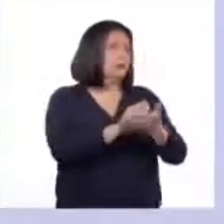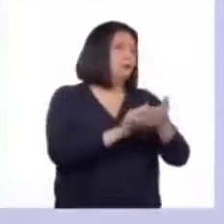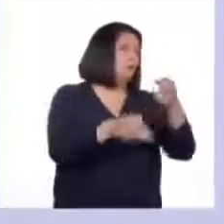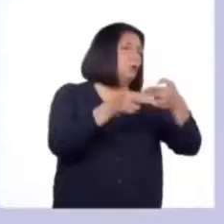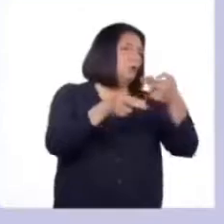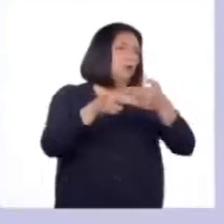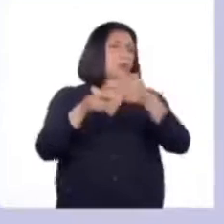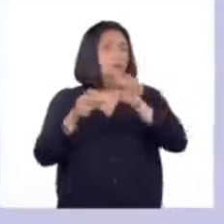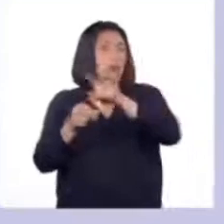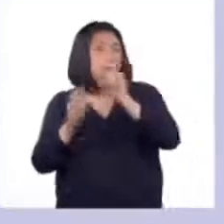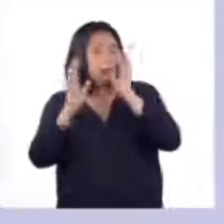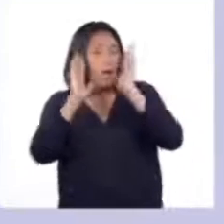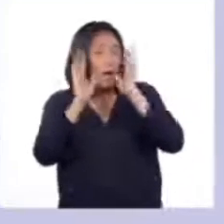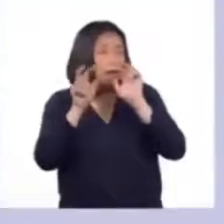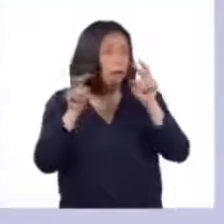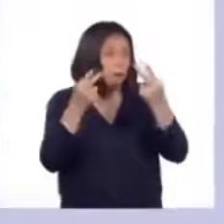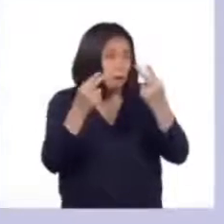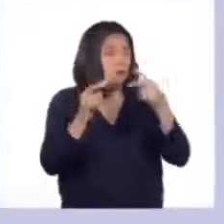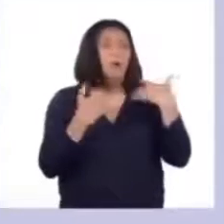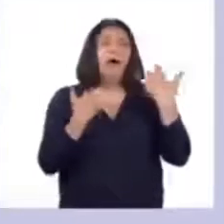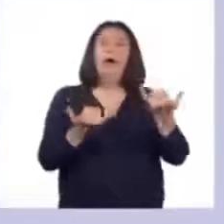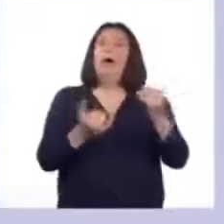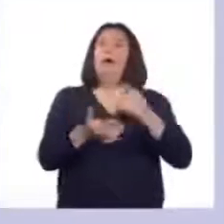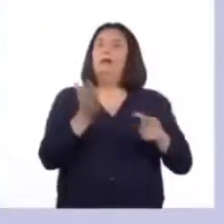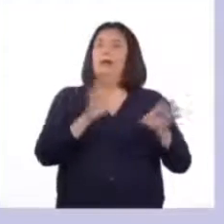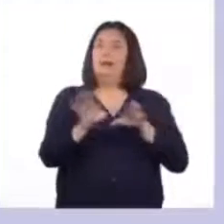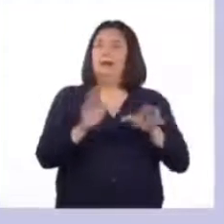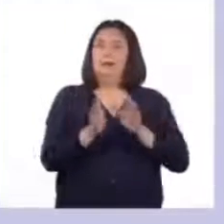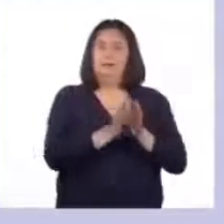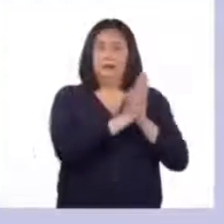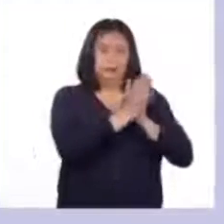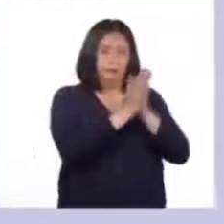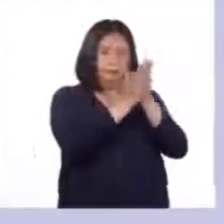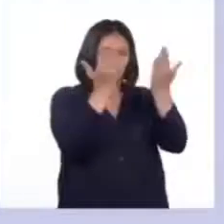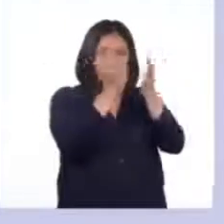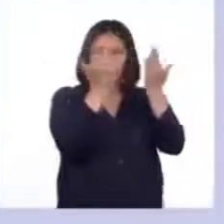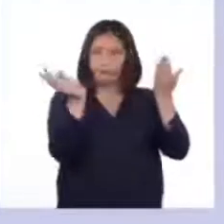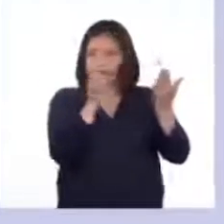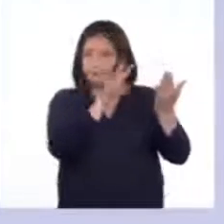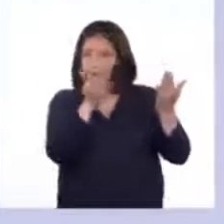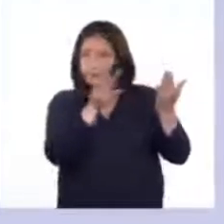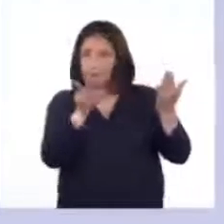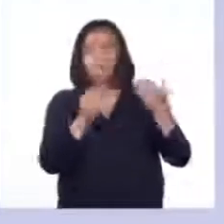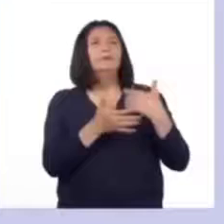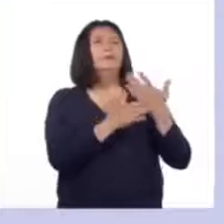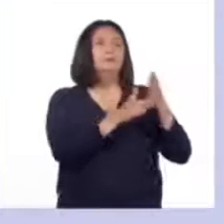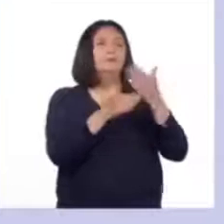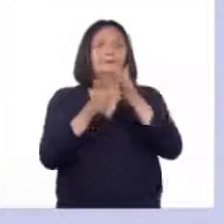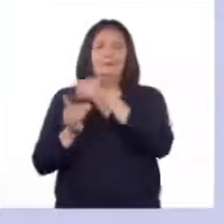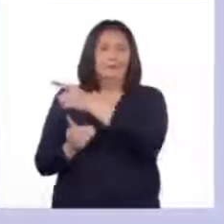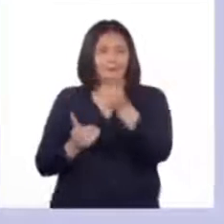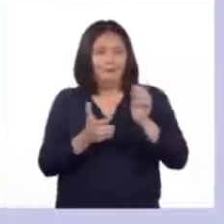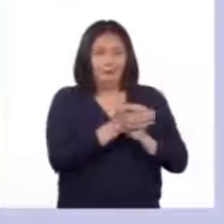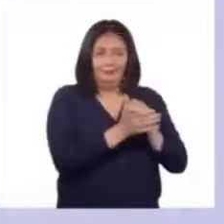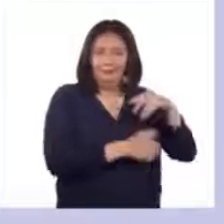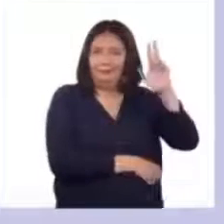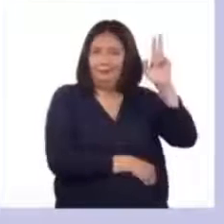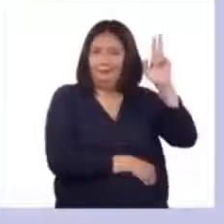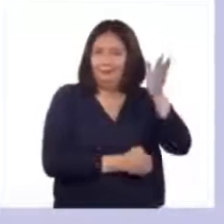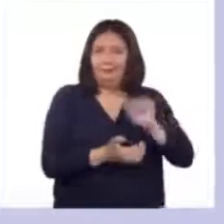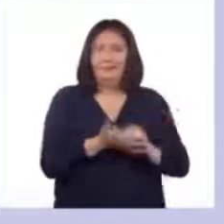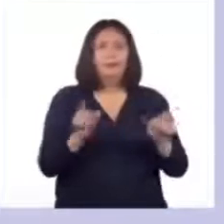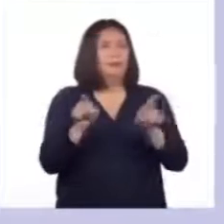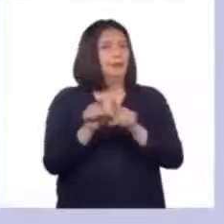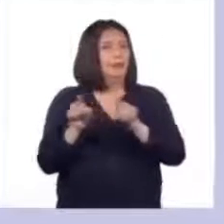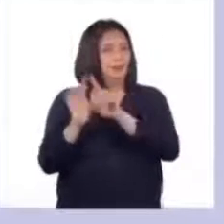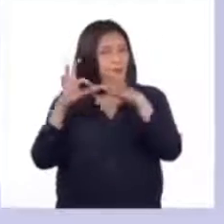y además estuvieron muy atentos, los reto a elaborar un organizador visual para compartirlo con sus compañeros y profesores y